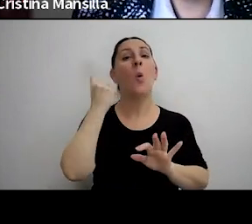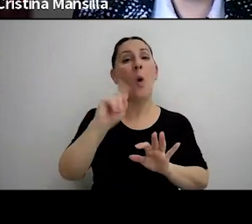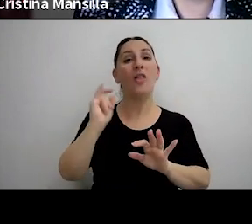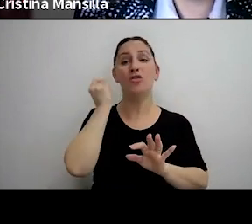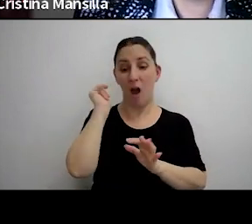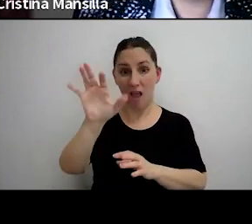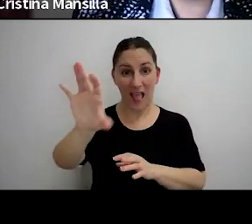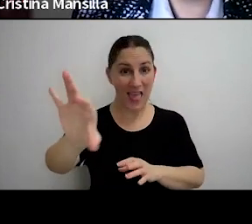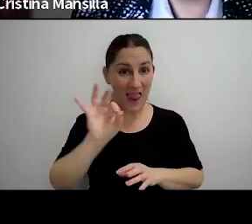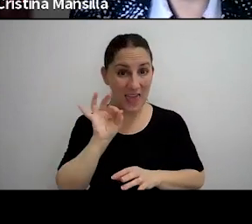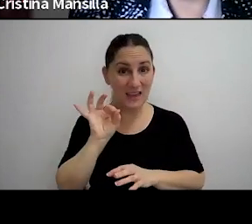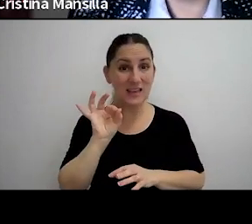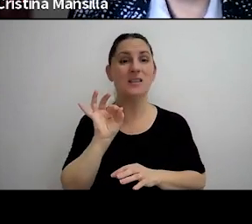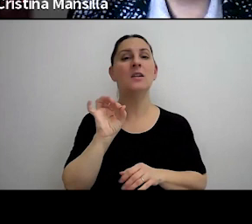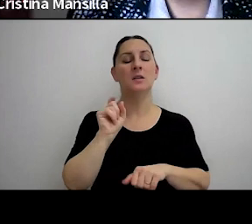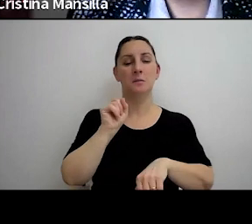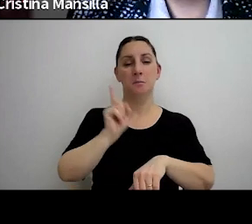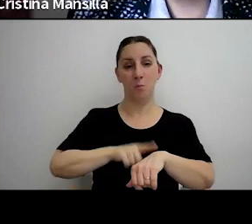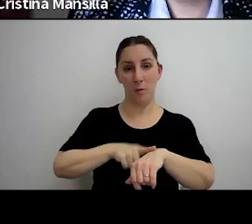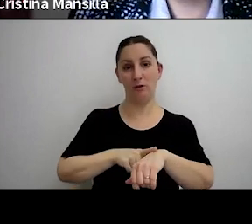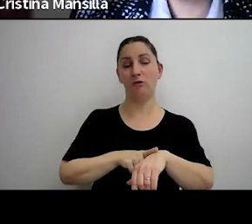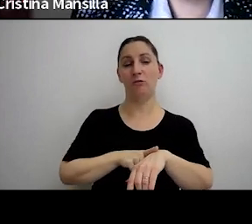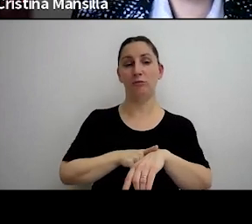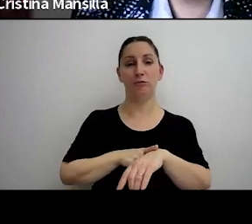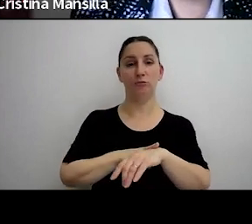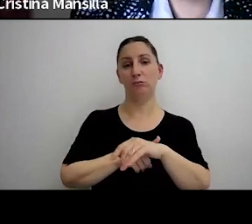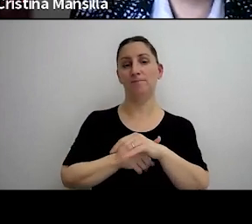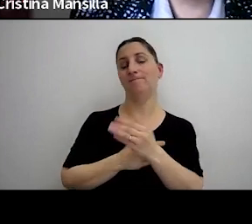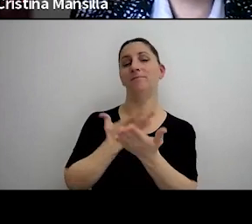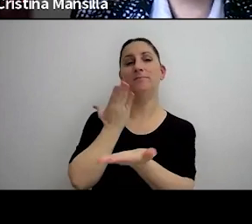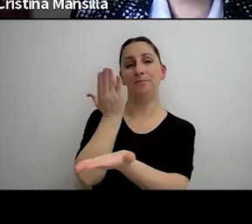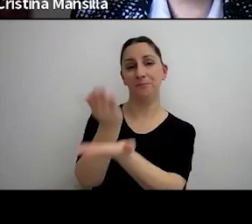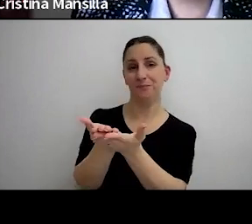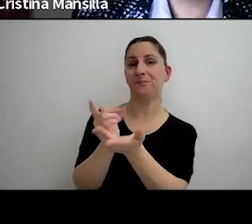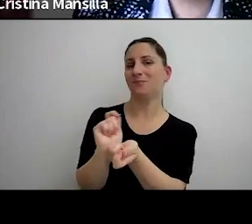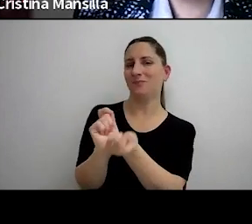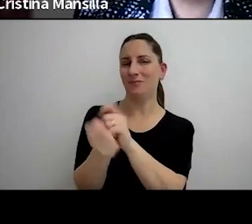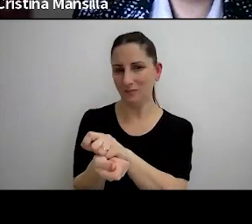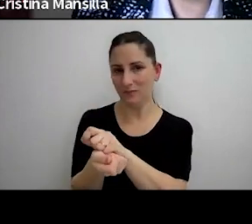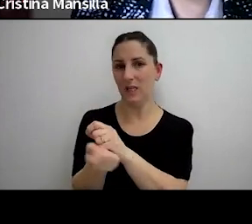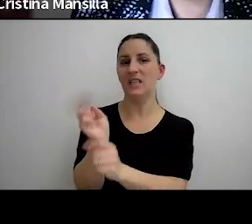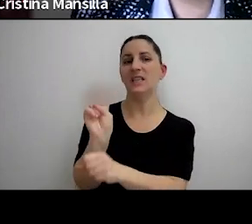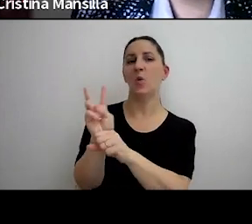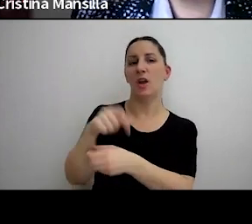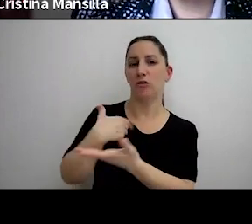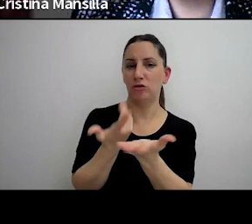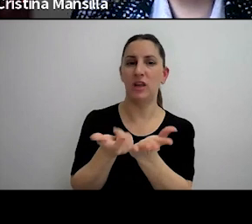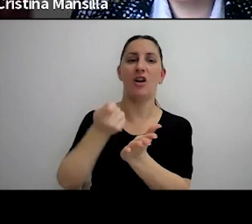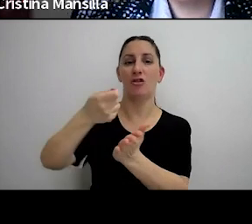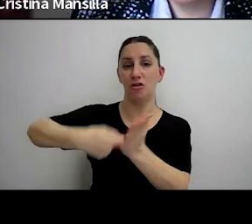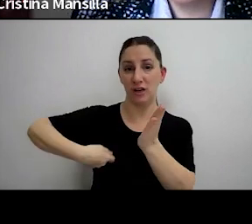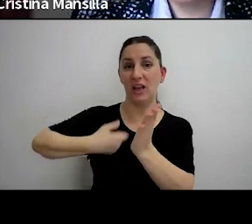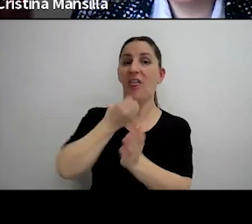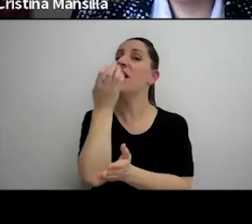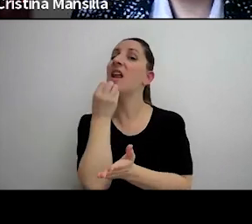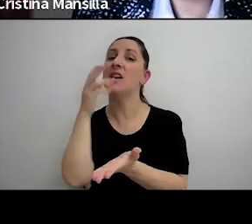opción, cuando presente ante una corrección, ante un ajuste de seguridad social, declaración jurada